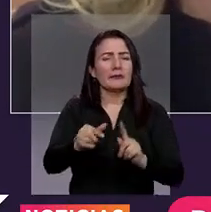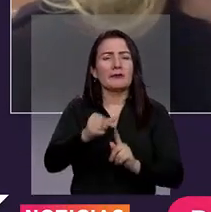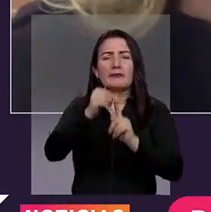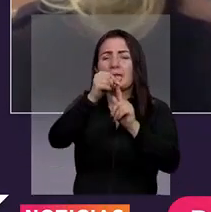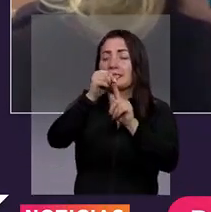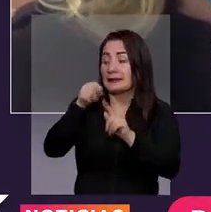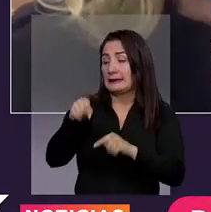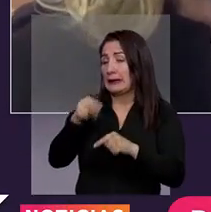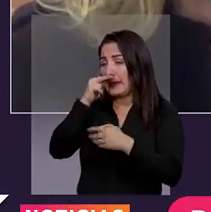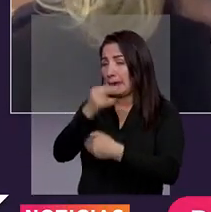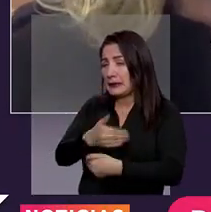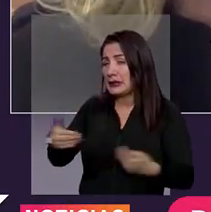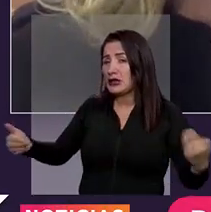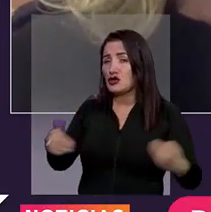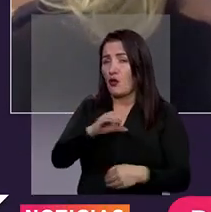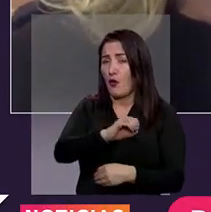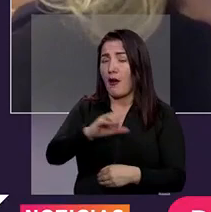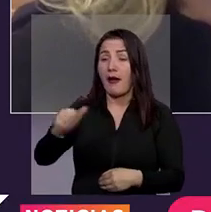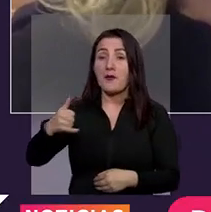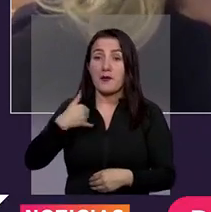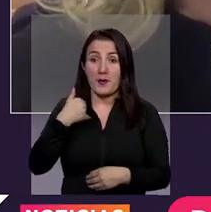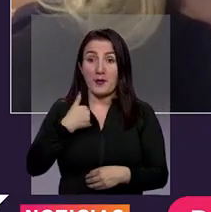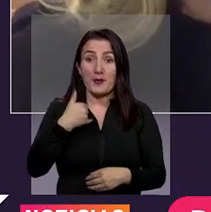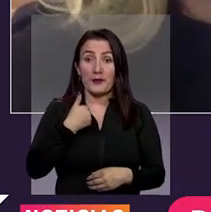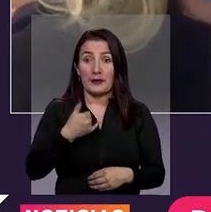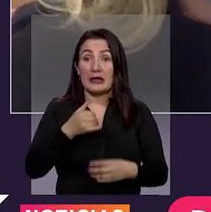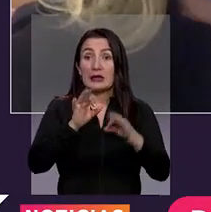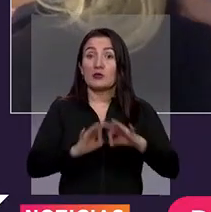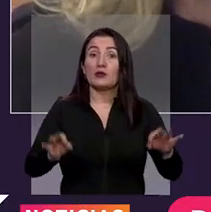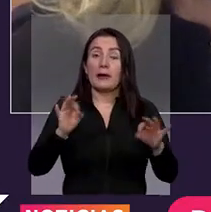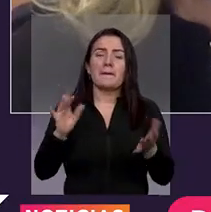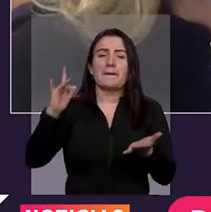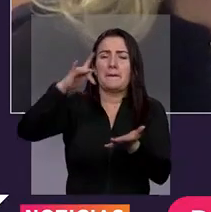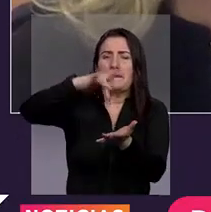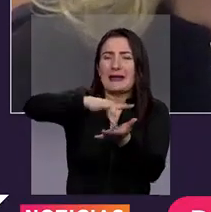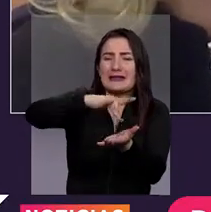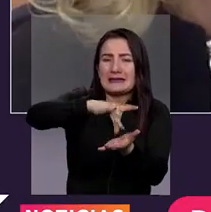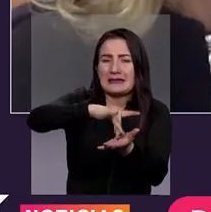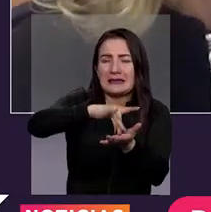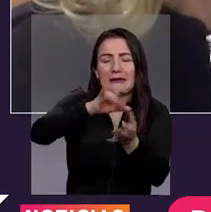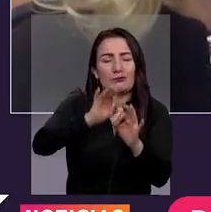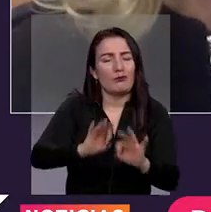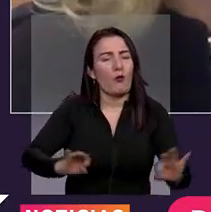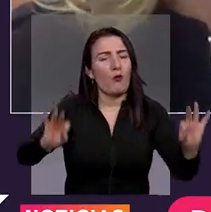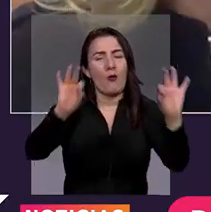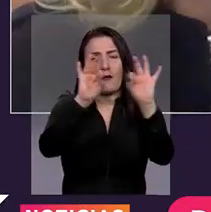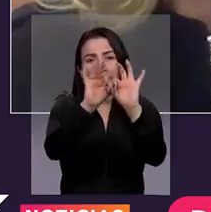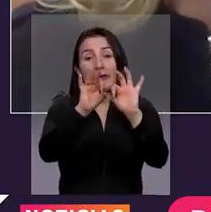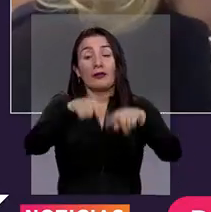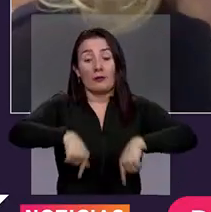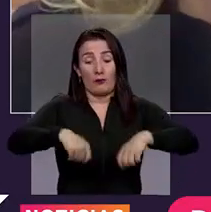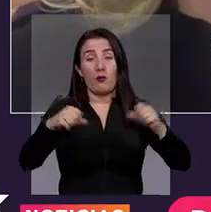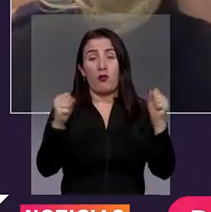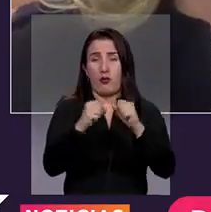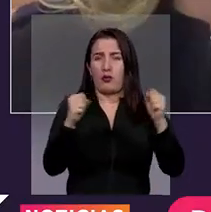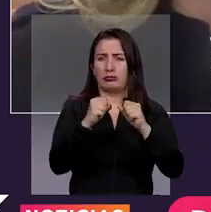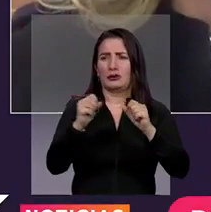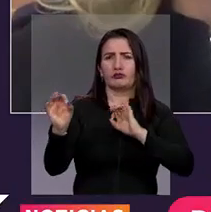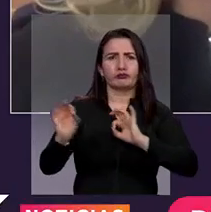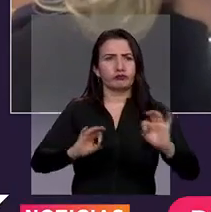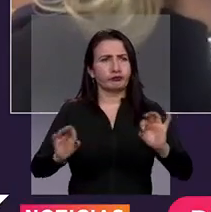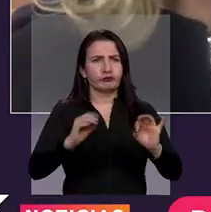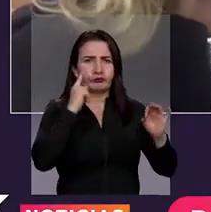son los niños, las niñas, los jóvenes y la presencialidad fundamental. Entonces, Bogotá está preparada,